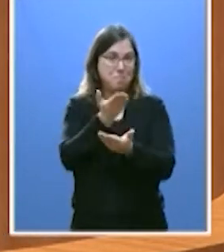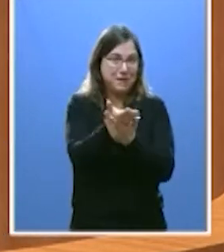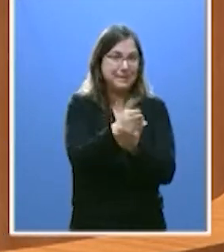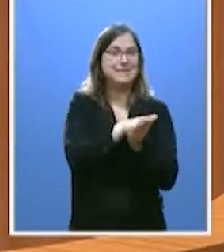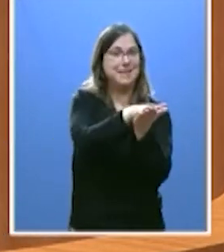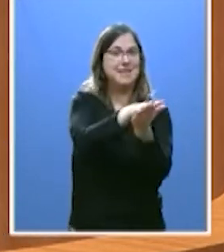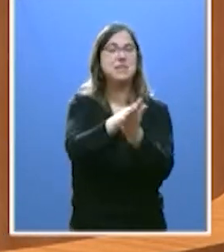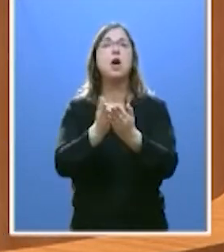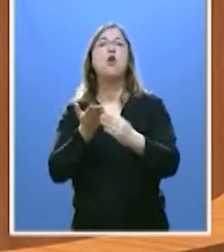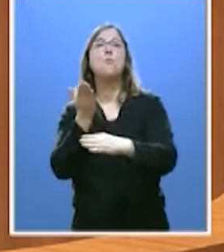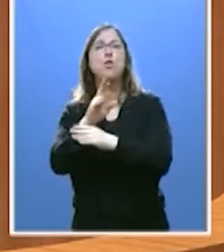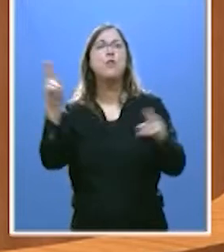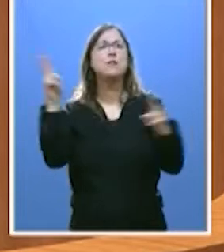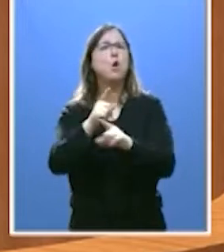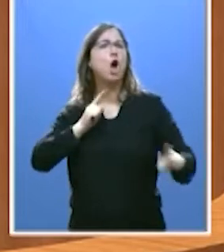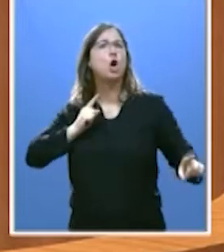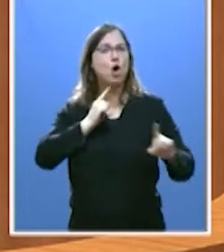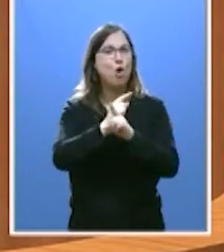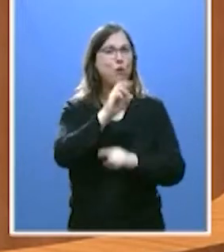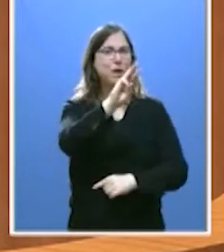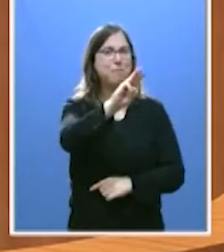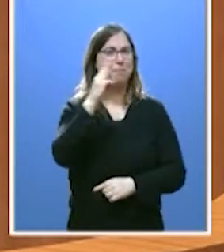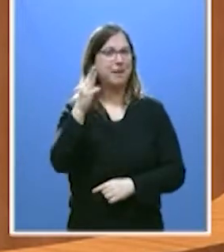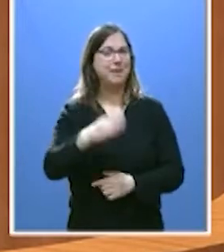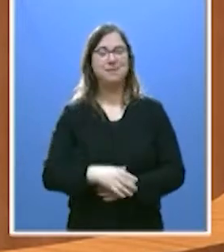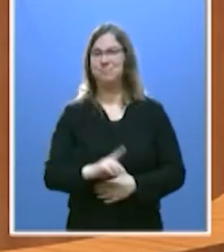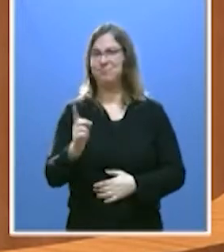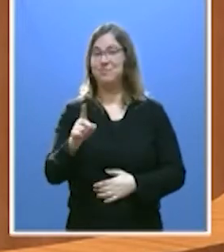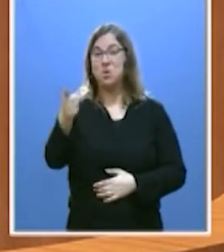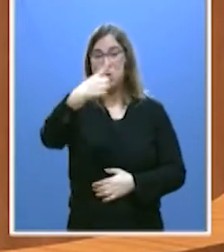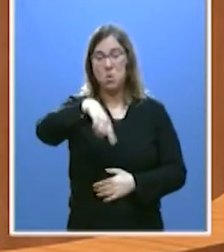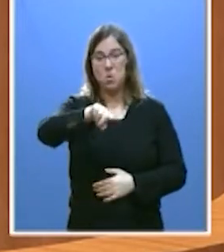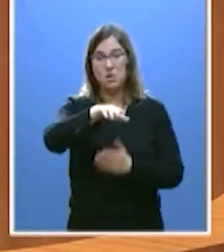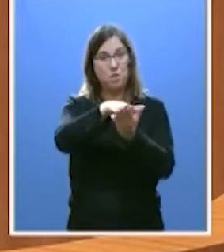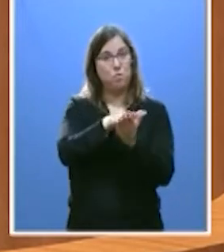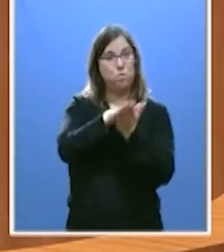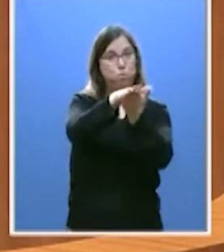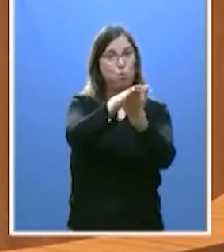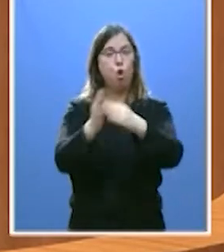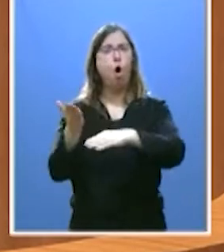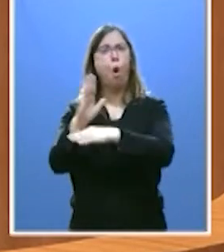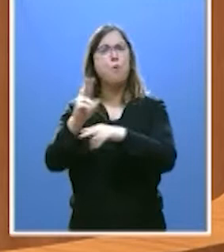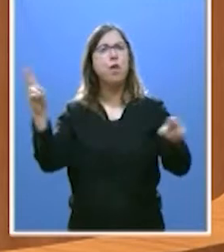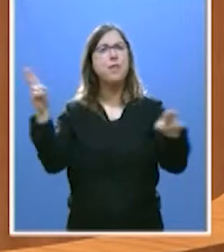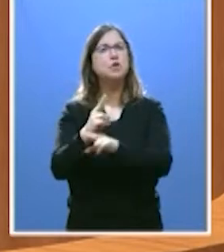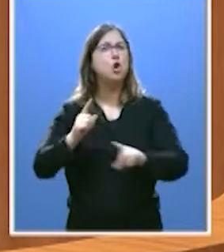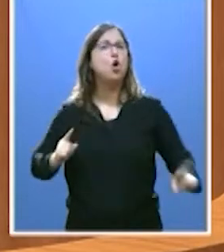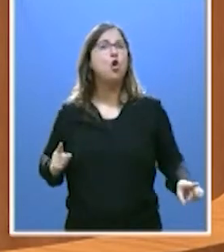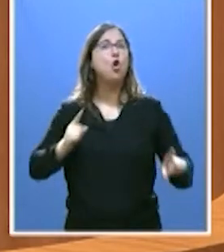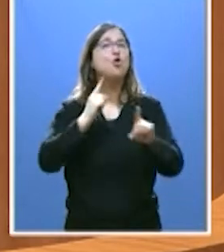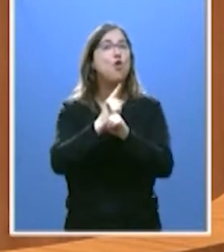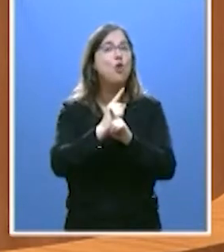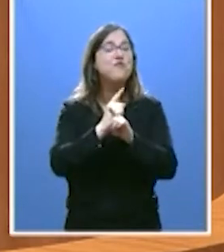Popular. Ustedes, en realidad, contra quien presentan esta moción de censura es contra